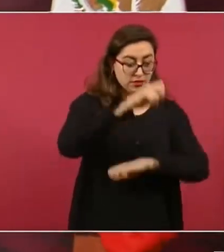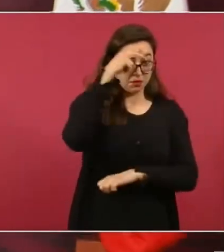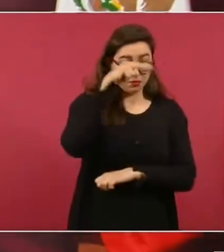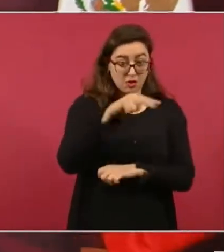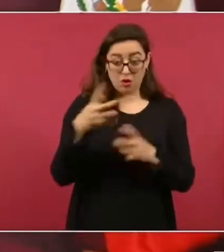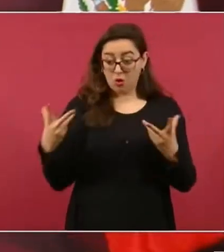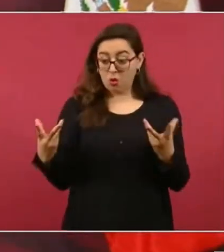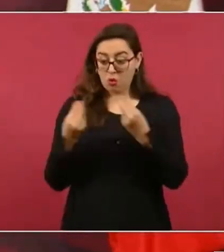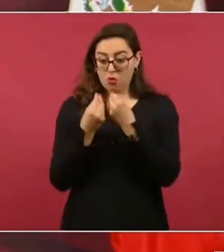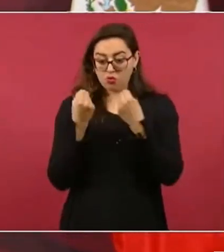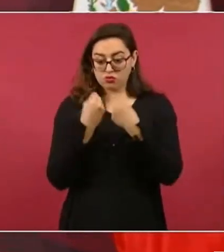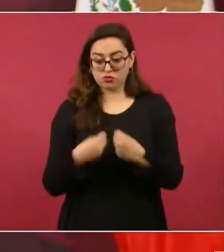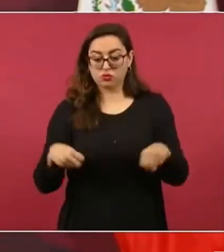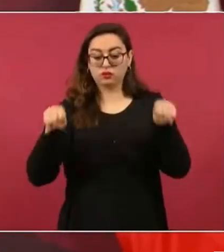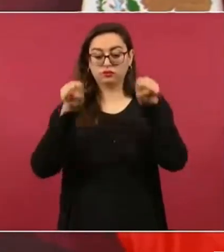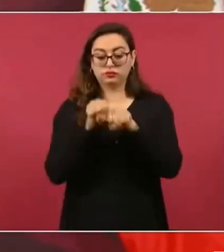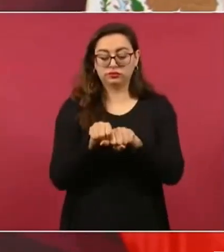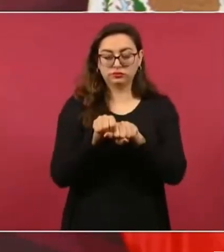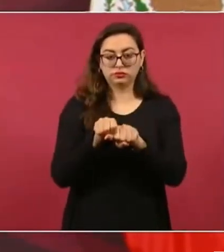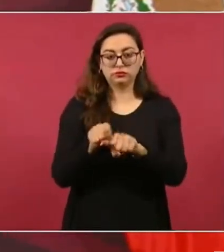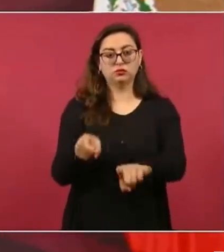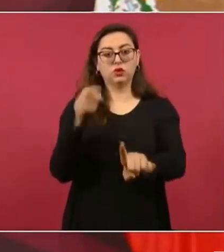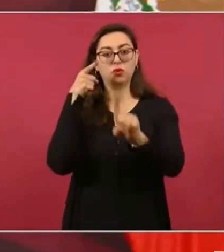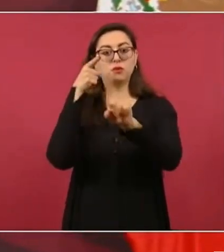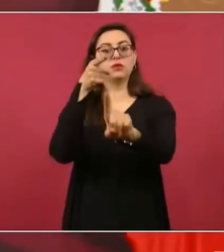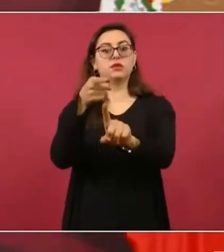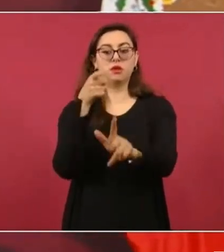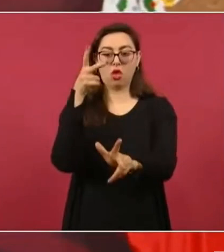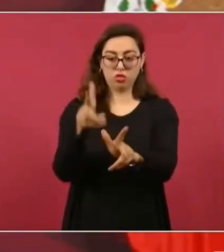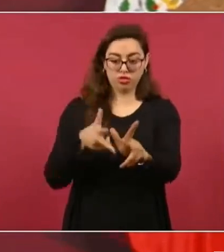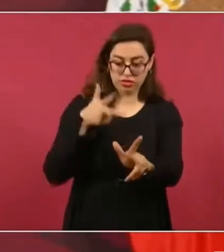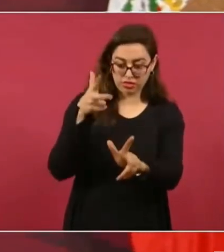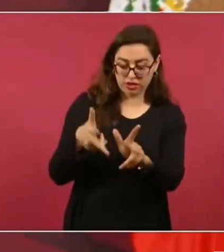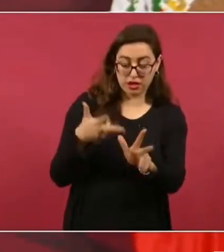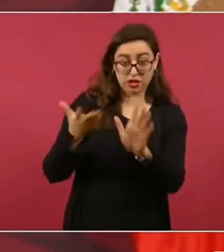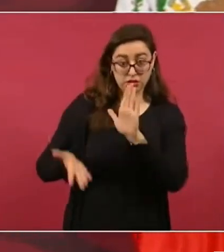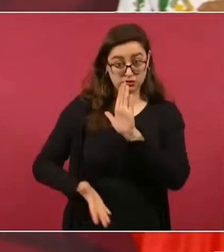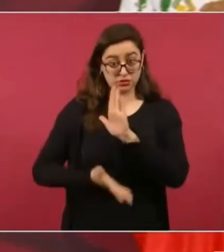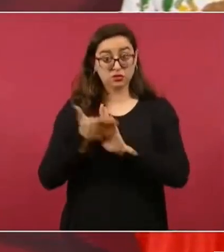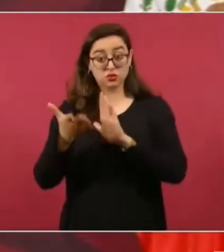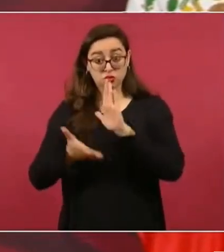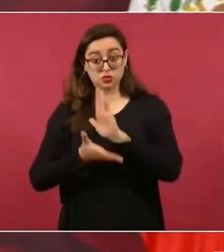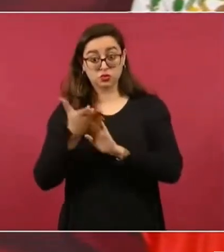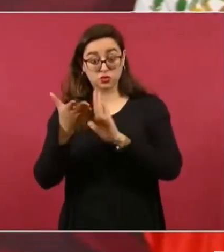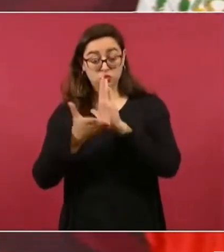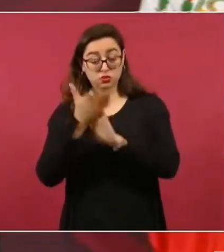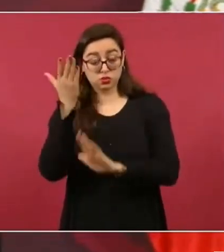iban a construir ese tren?